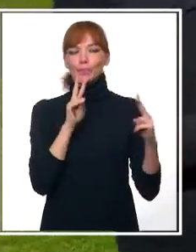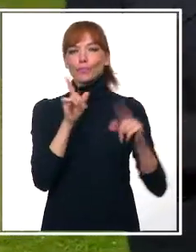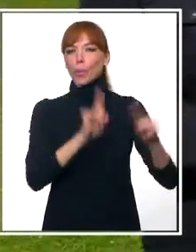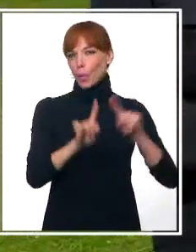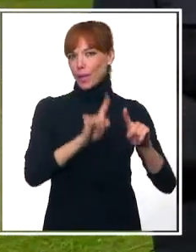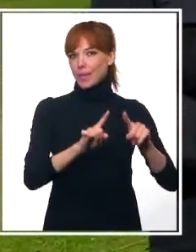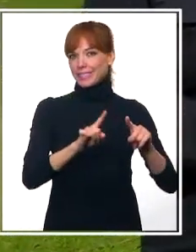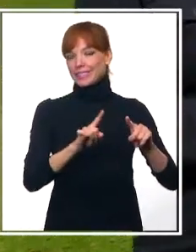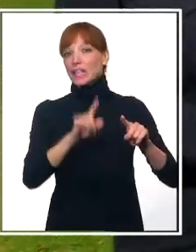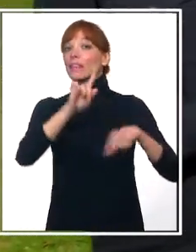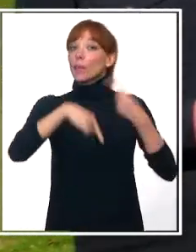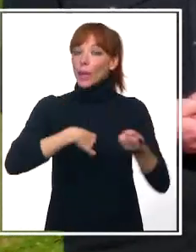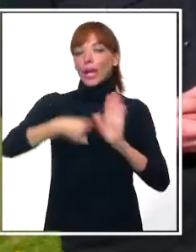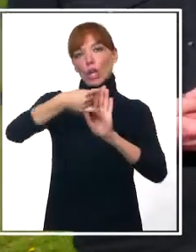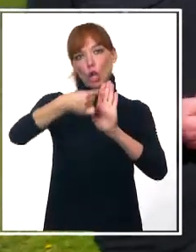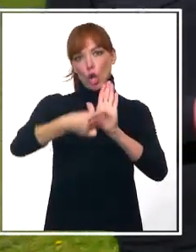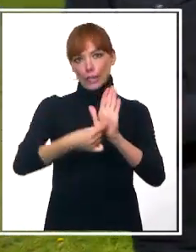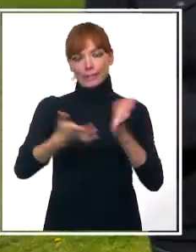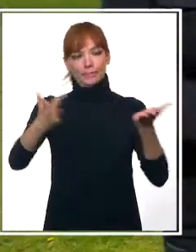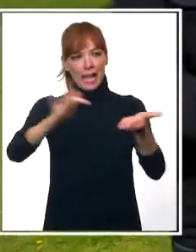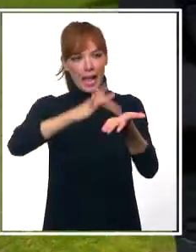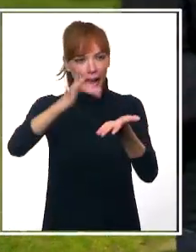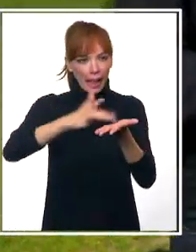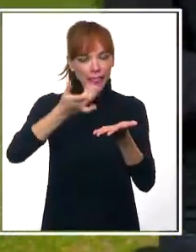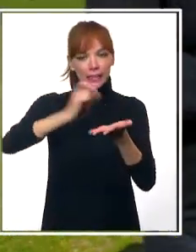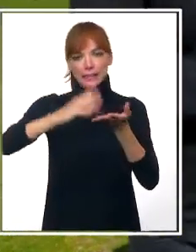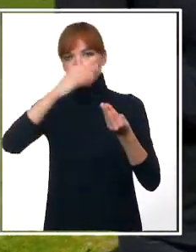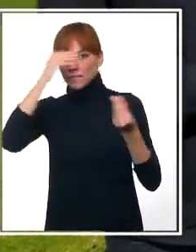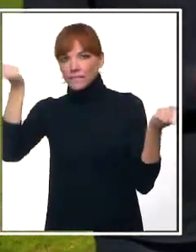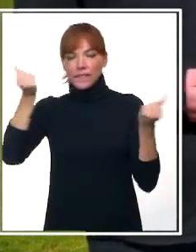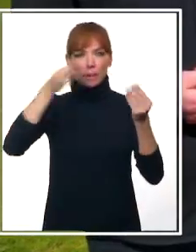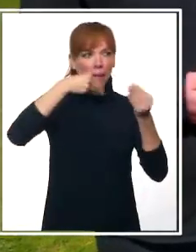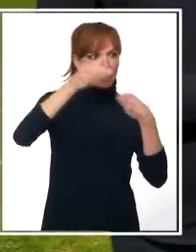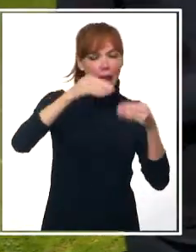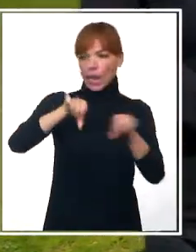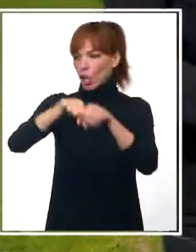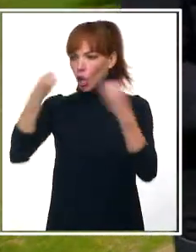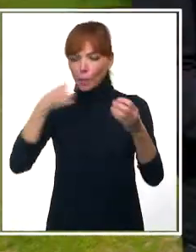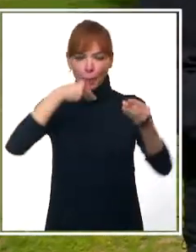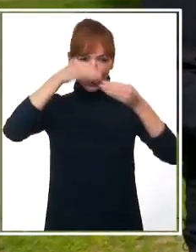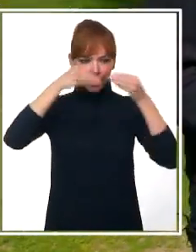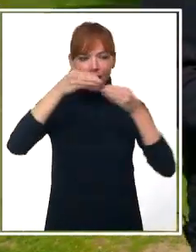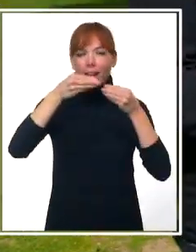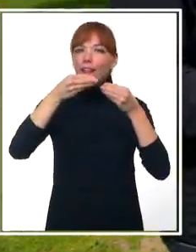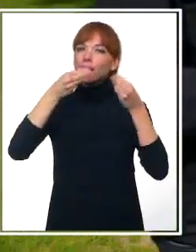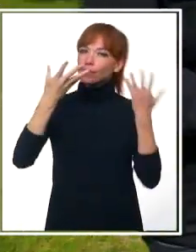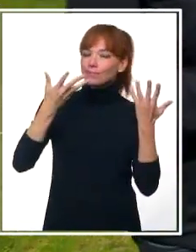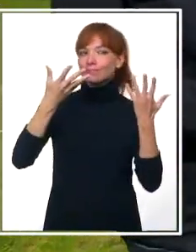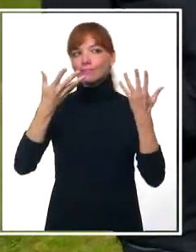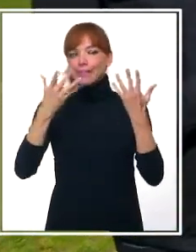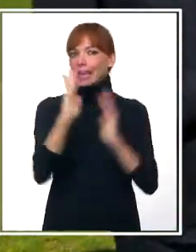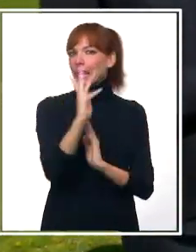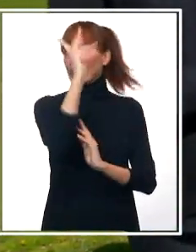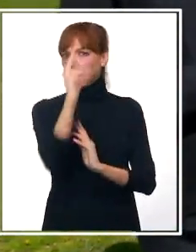empezaron las notas del colegio, o la agenda, que olvidaba material, que rompía material, que quitaba